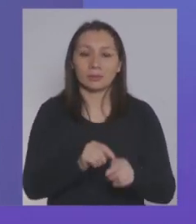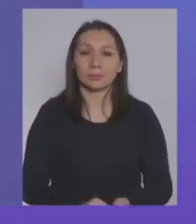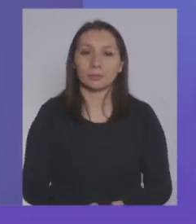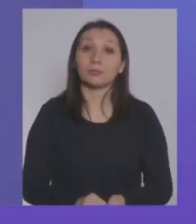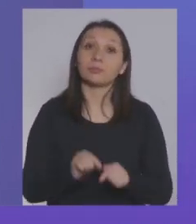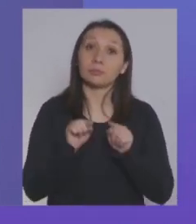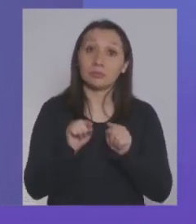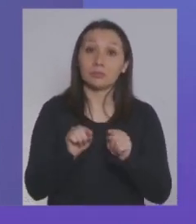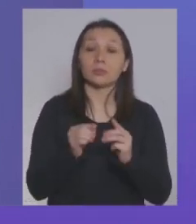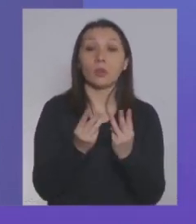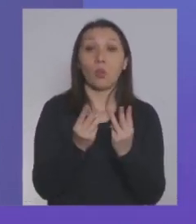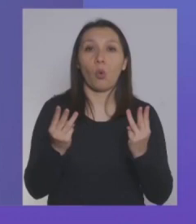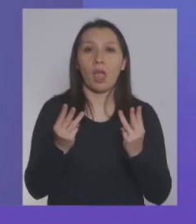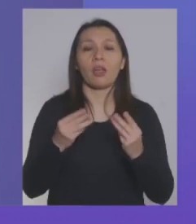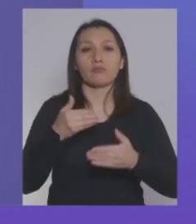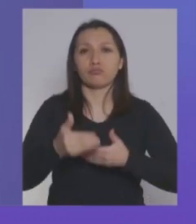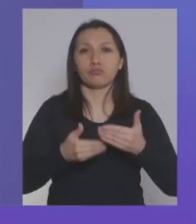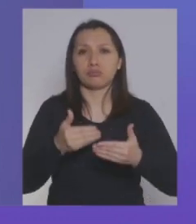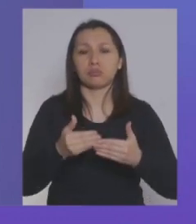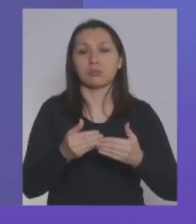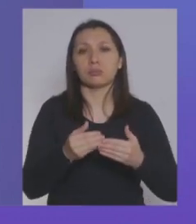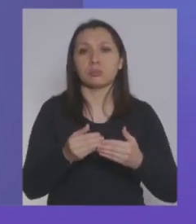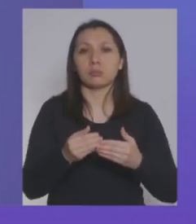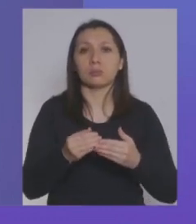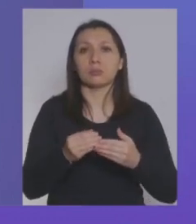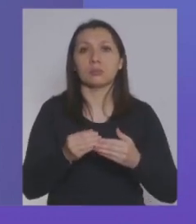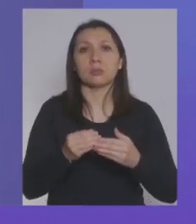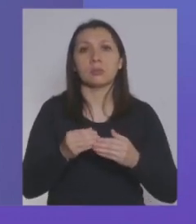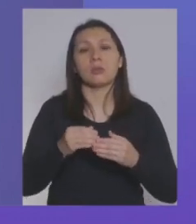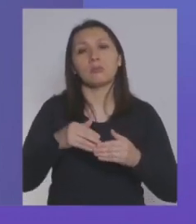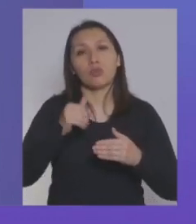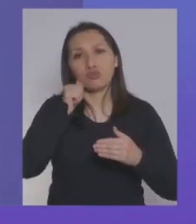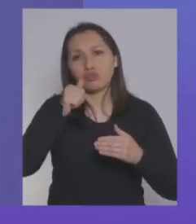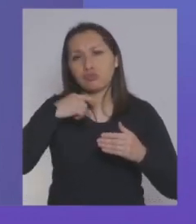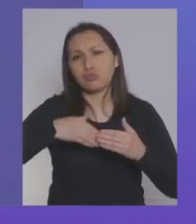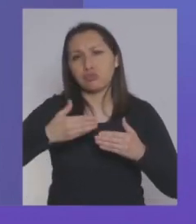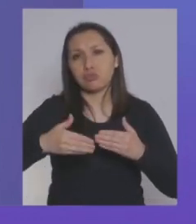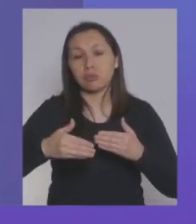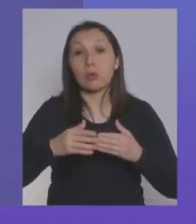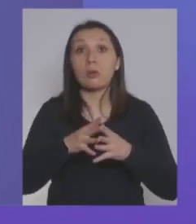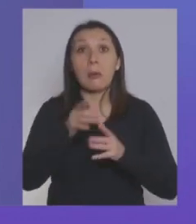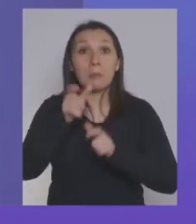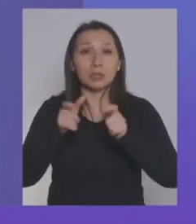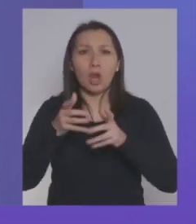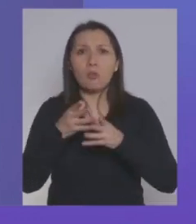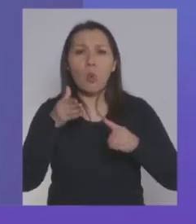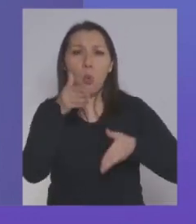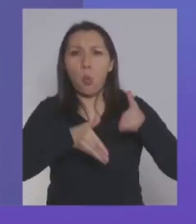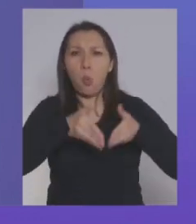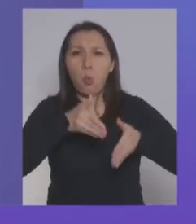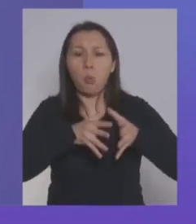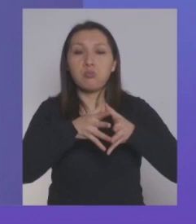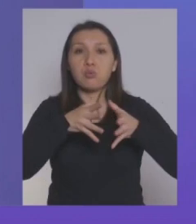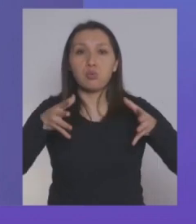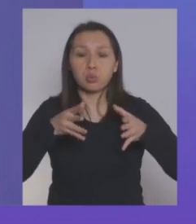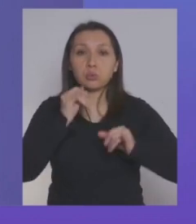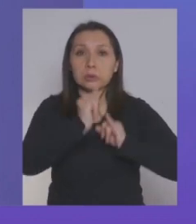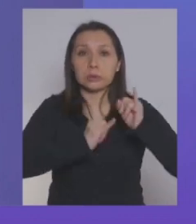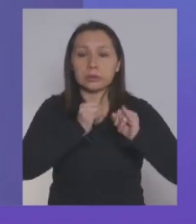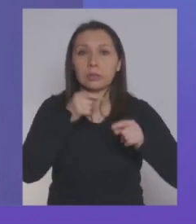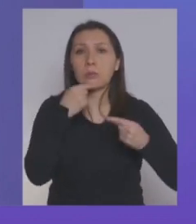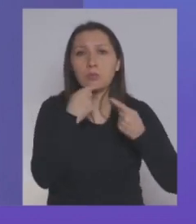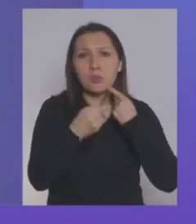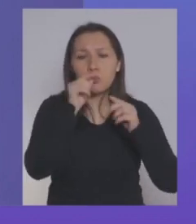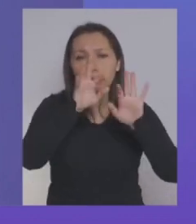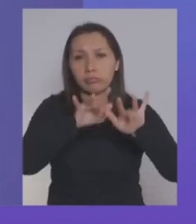Ese portal estuvo activo, claramente, en las horas que siguieron. Tuvo una demanda muy masiva en las primeras horas, y eso hay que decirlo, y eso